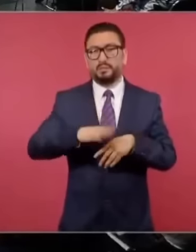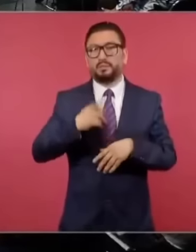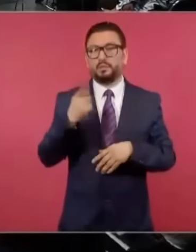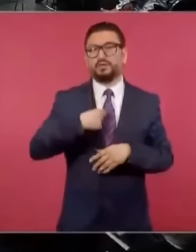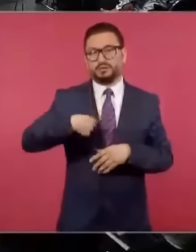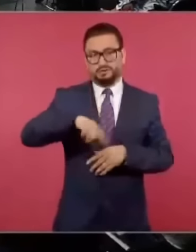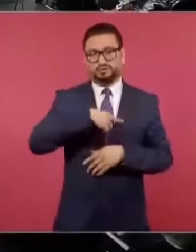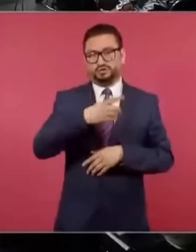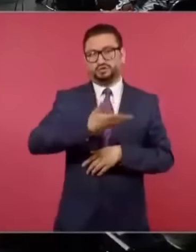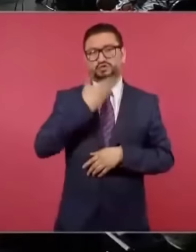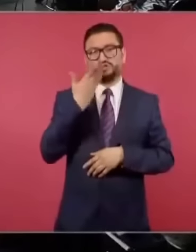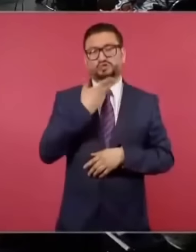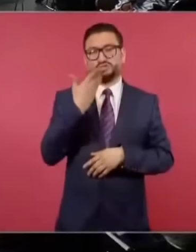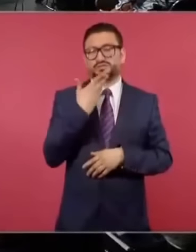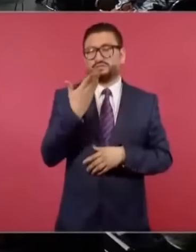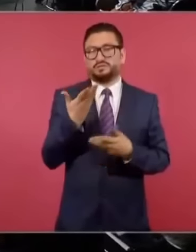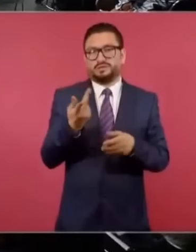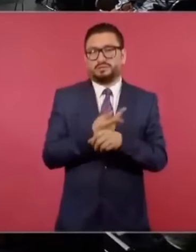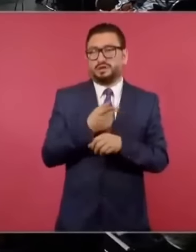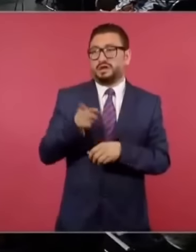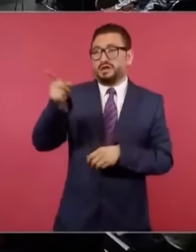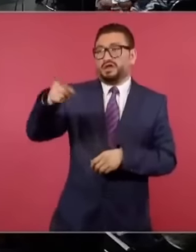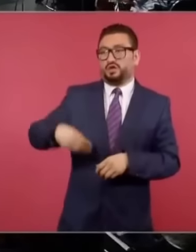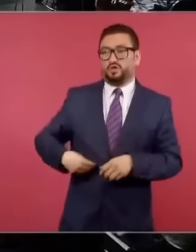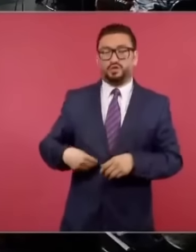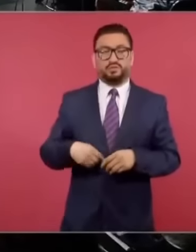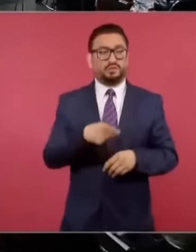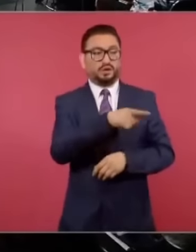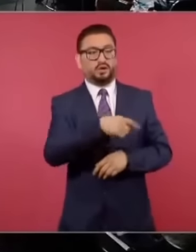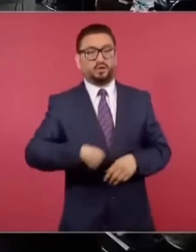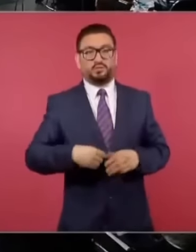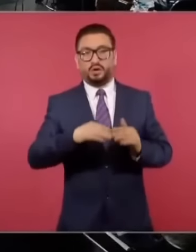acostumbraron a echarle la culpa al de abajo.